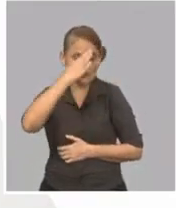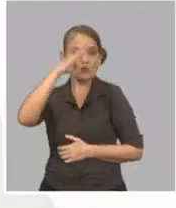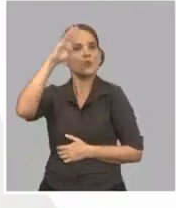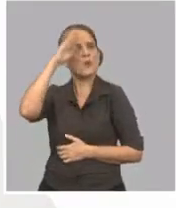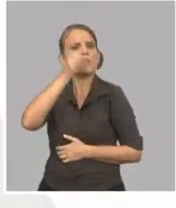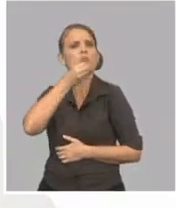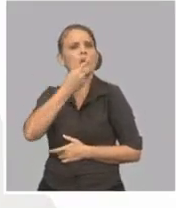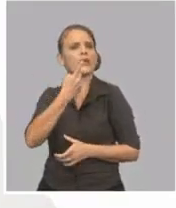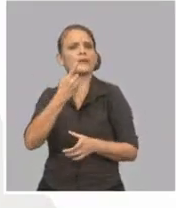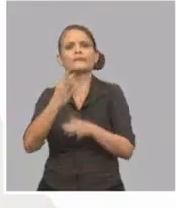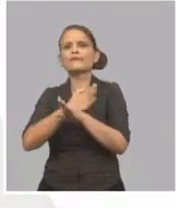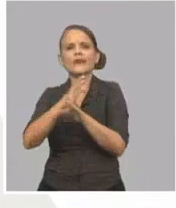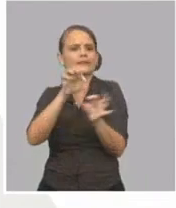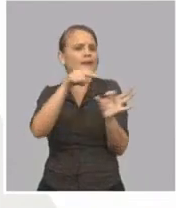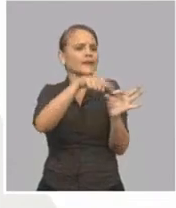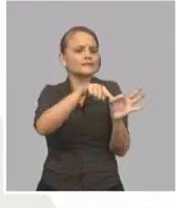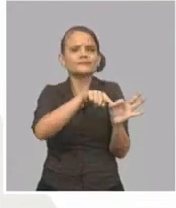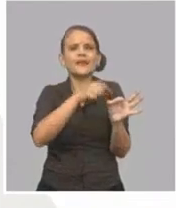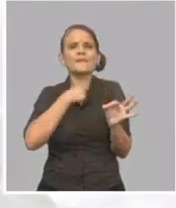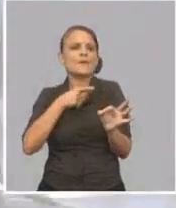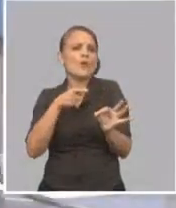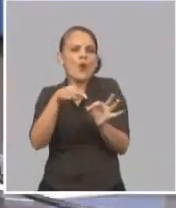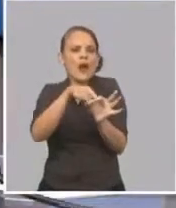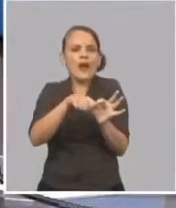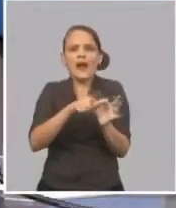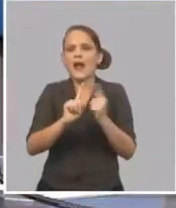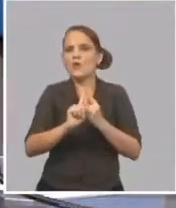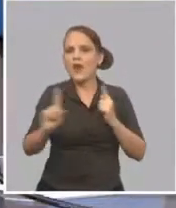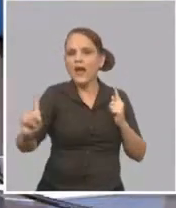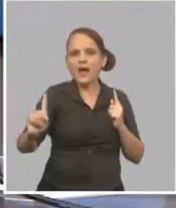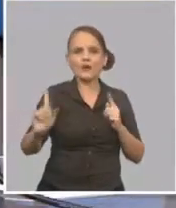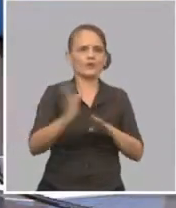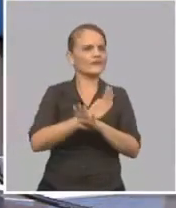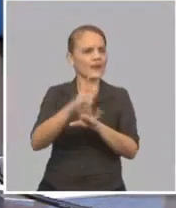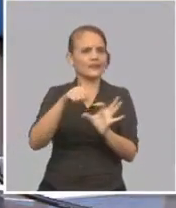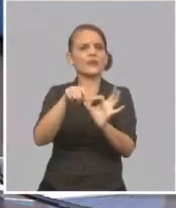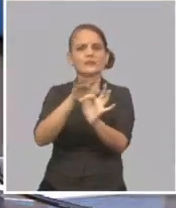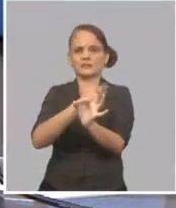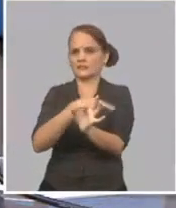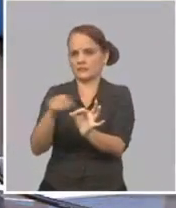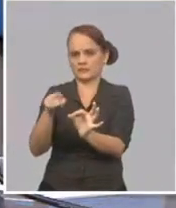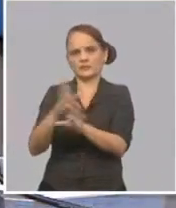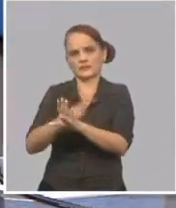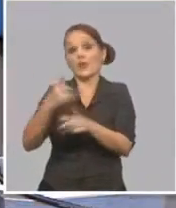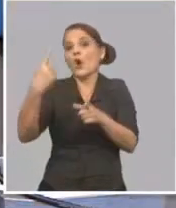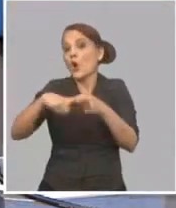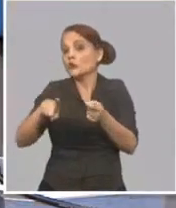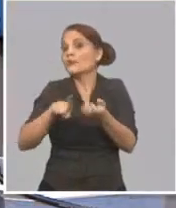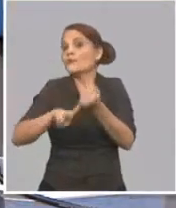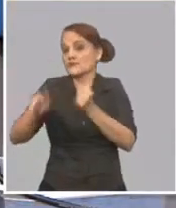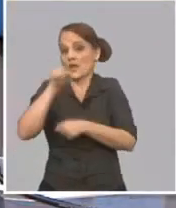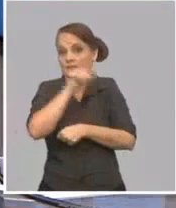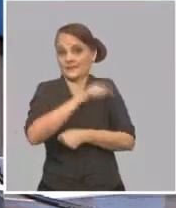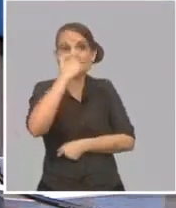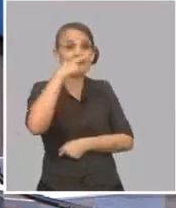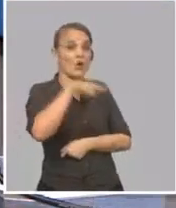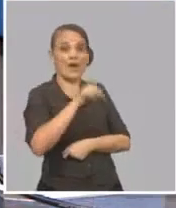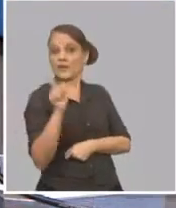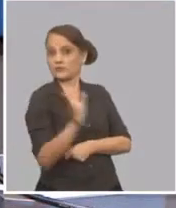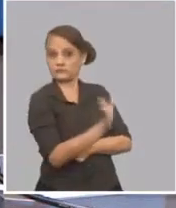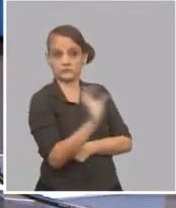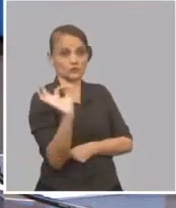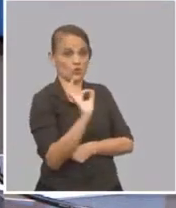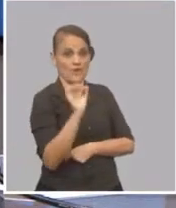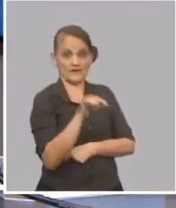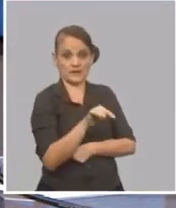ir a Cayo Santa María y a Cayo Largo, hasta que en Cayo Coco se llegue igual a esta fase de nueva normalidad,